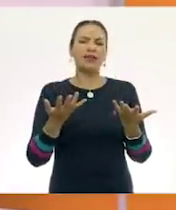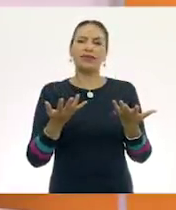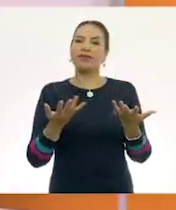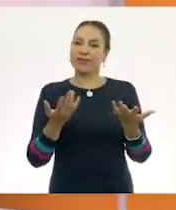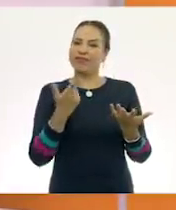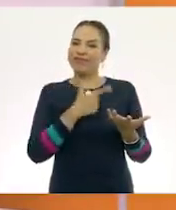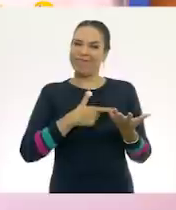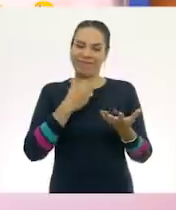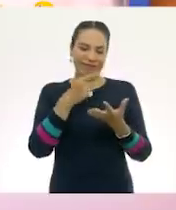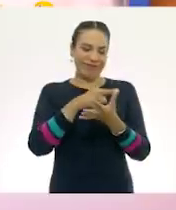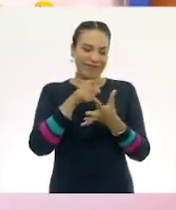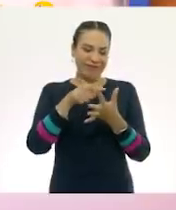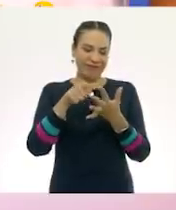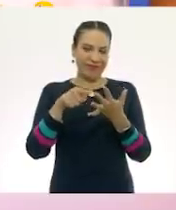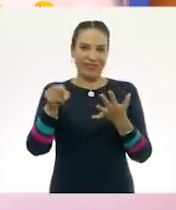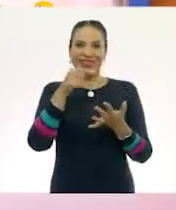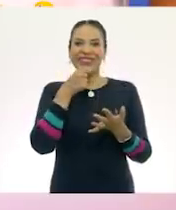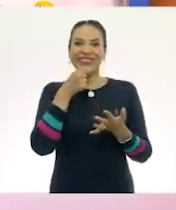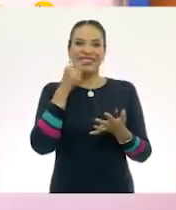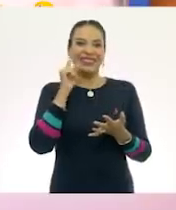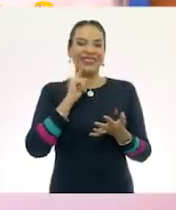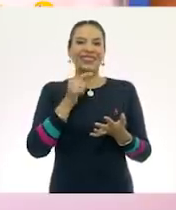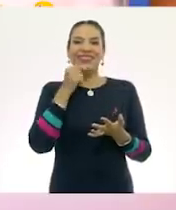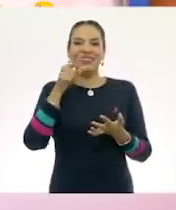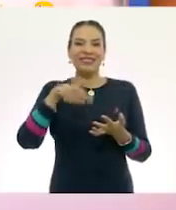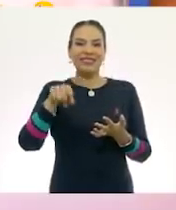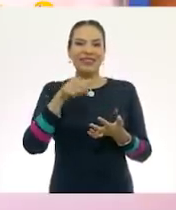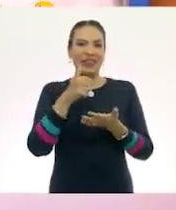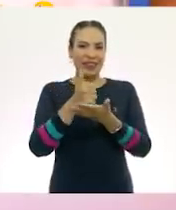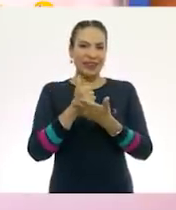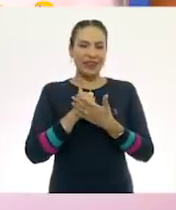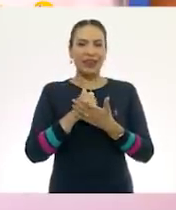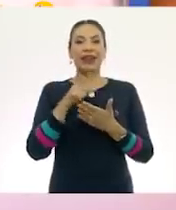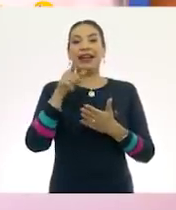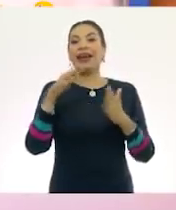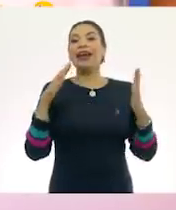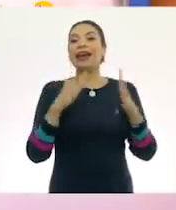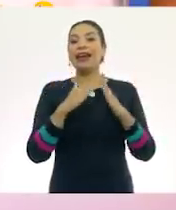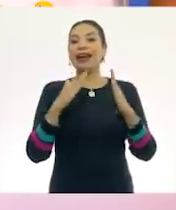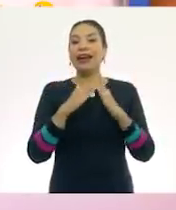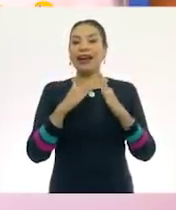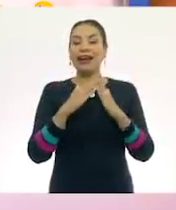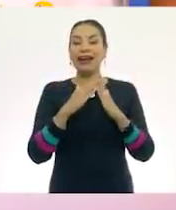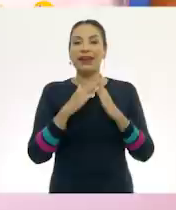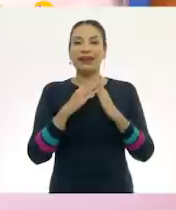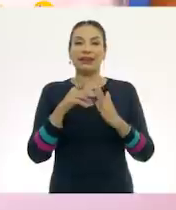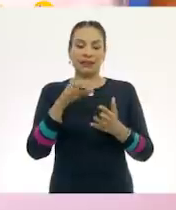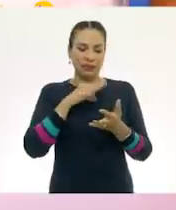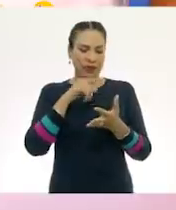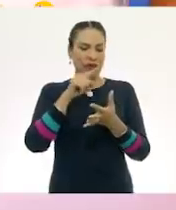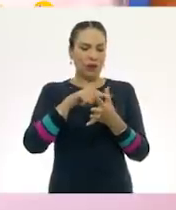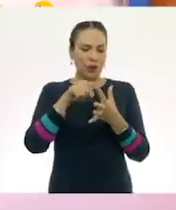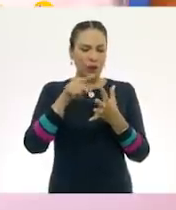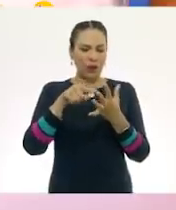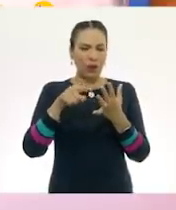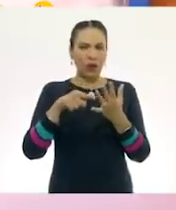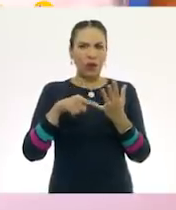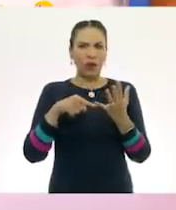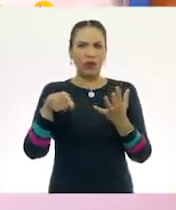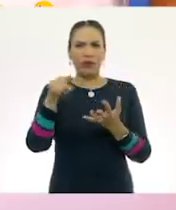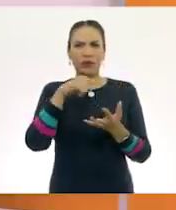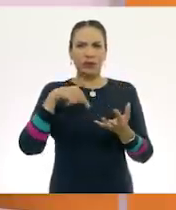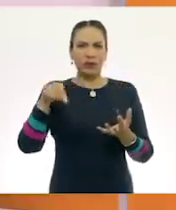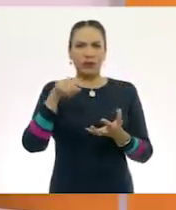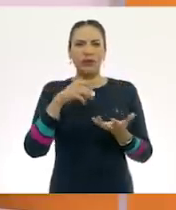encanta contar, ¿verdad, niñas y niños? ¡Ayúdennos! Allá en casa puedes contar con nosotros. Y tenemos aquí